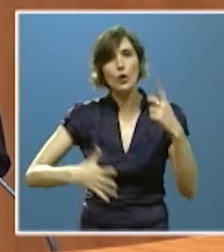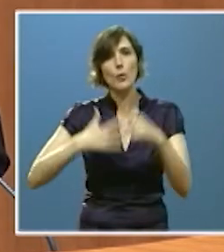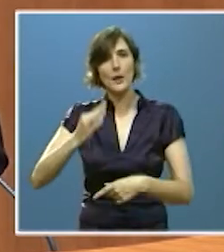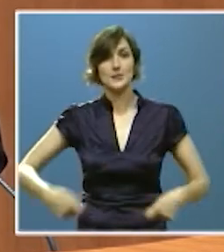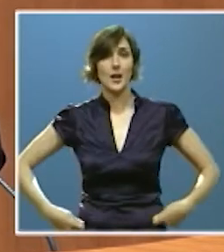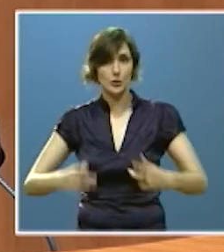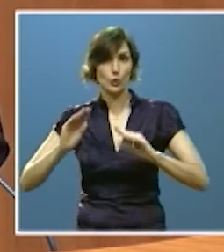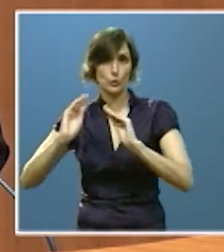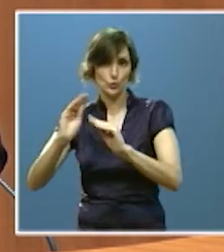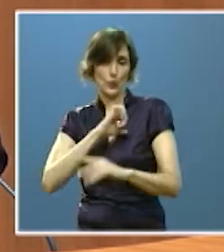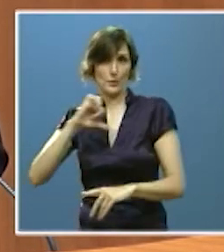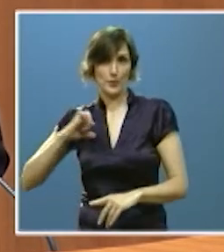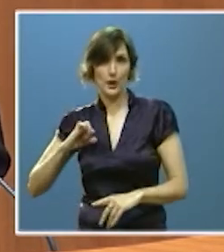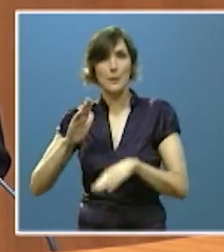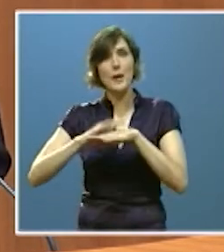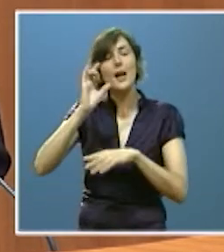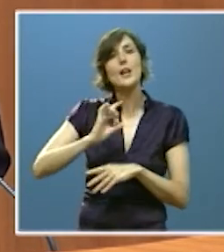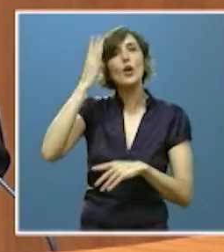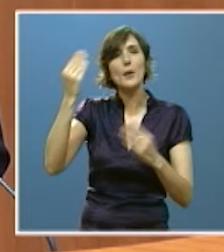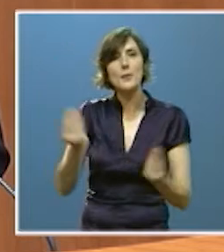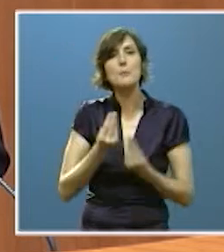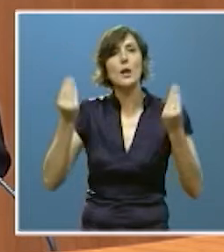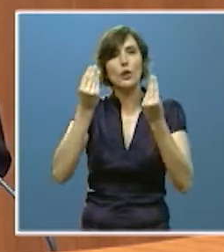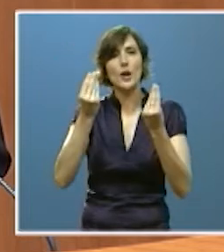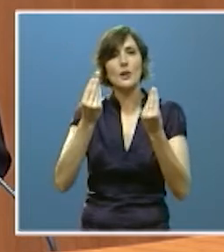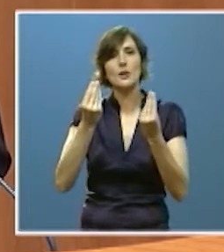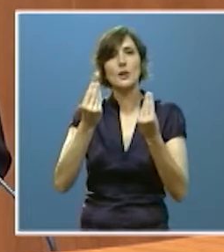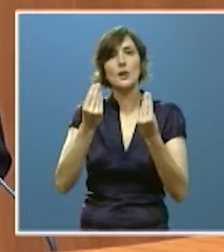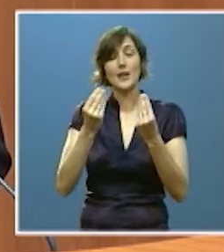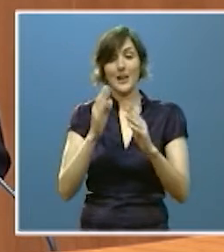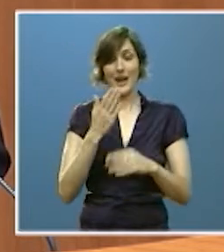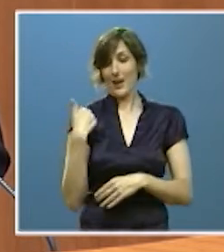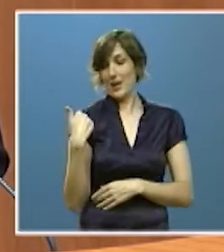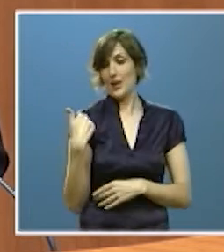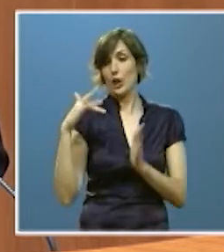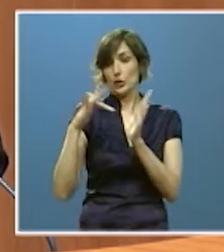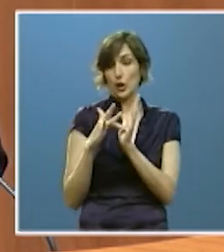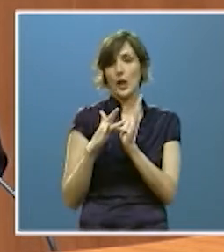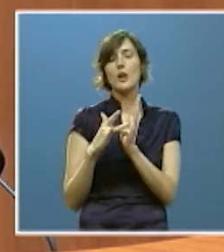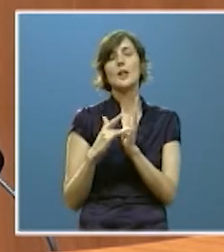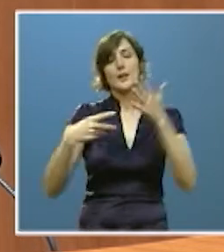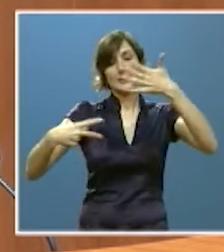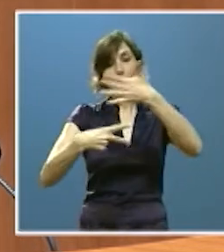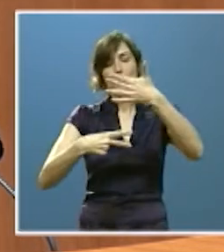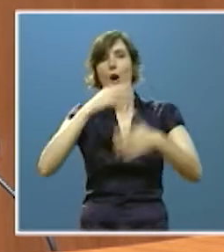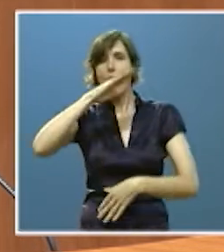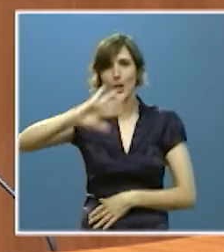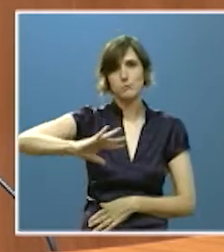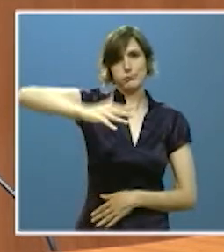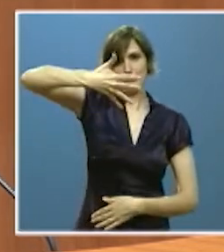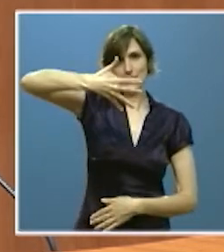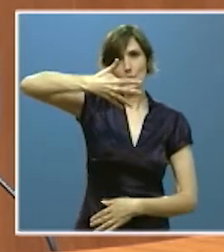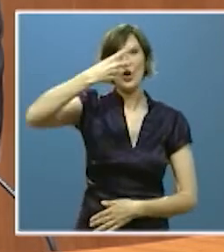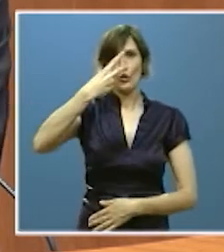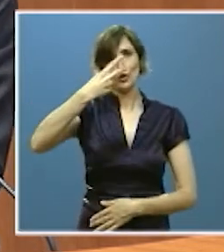actuaciones de innovación, mejorando así dos puestos respecto del informe anterior. Y además, con un